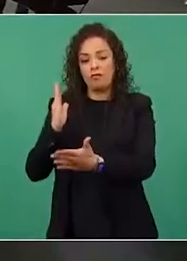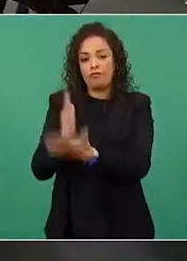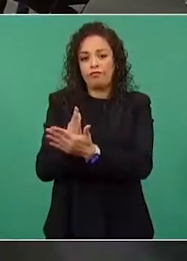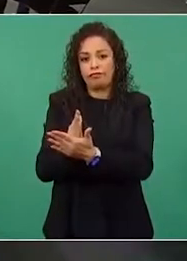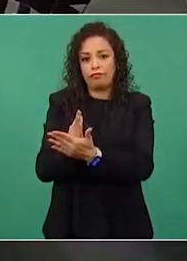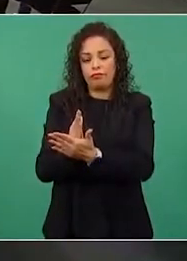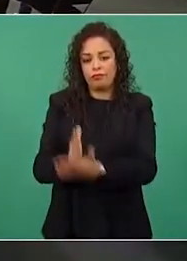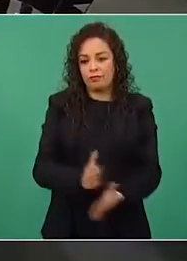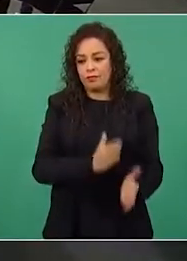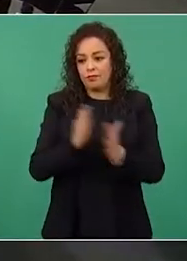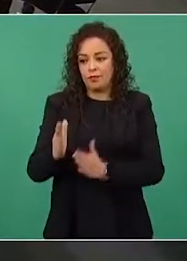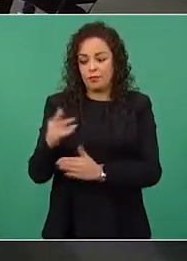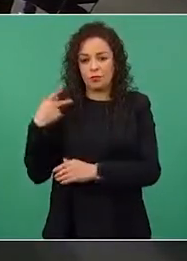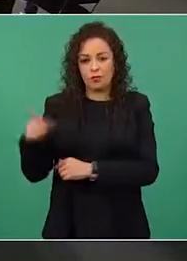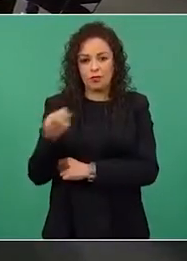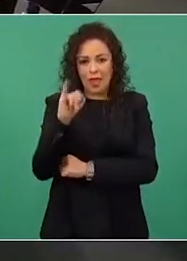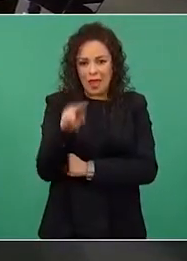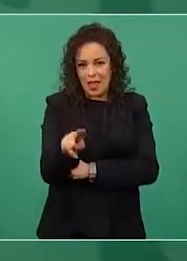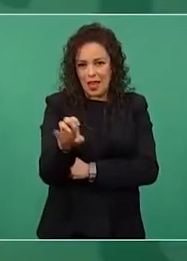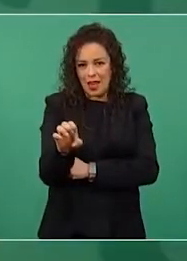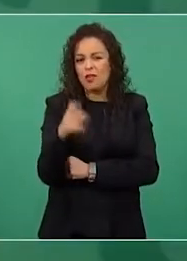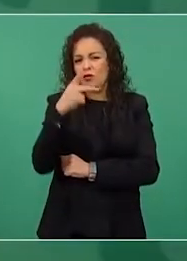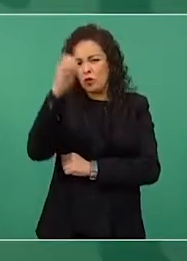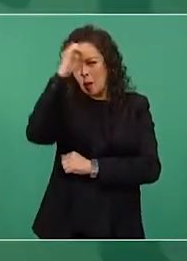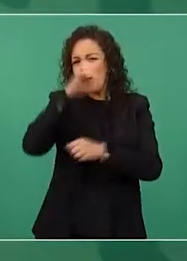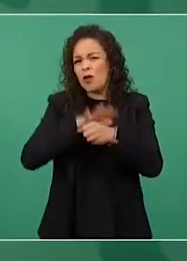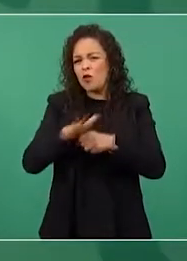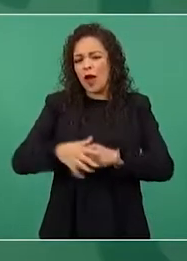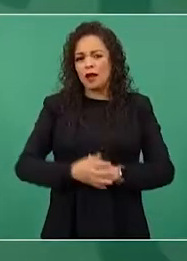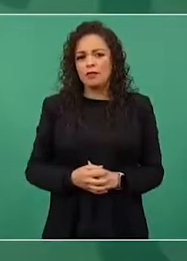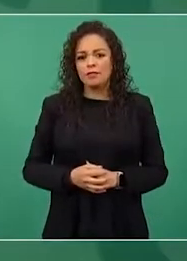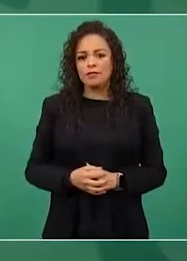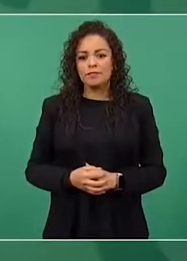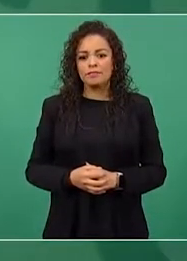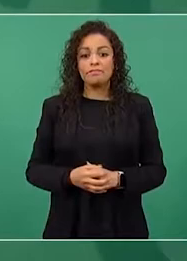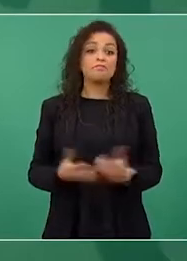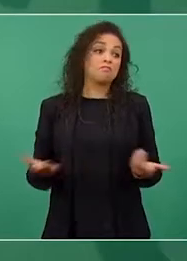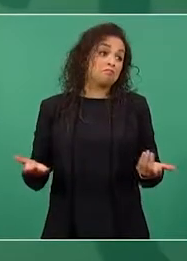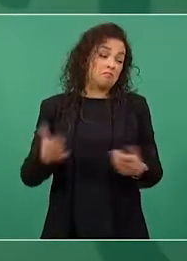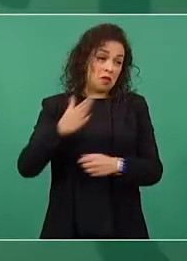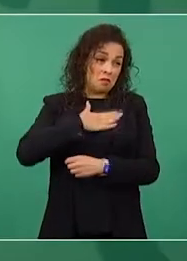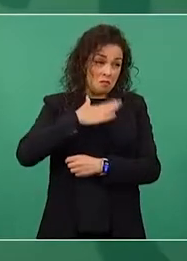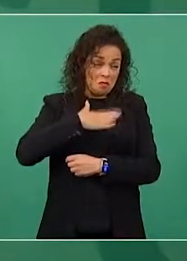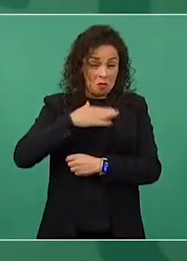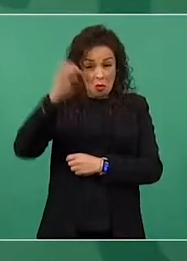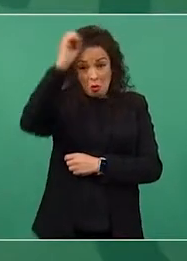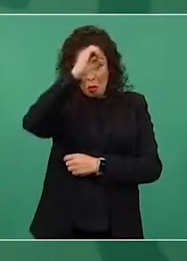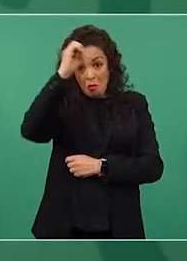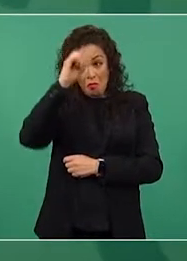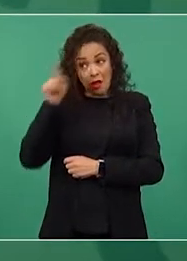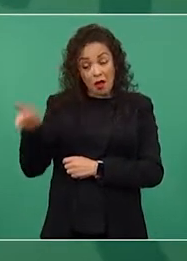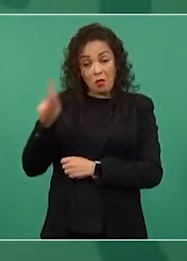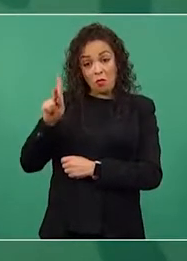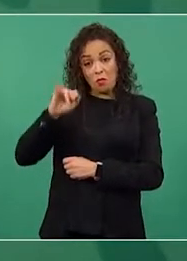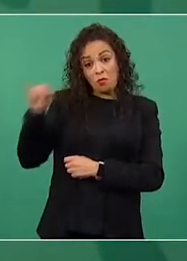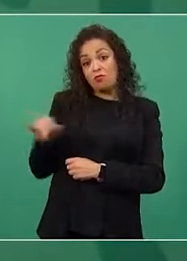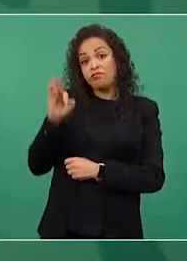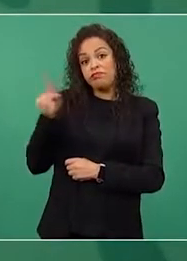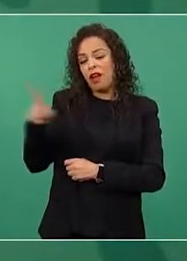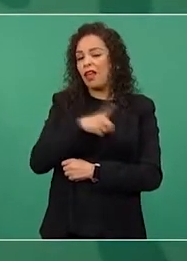Pues yo pienso que debe ser la Corte, el Poder Judicial, tanto